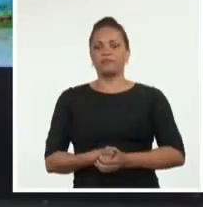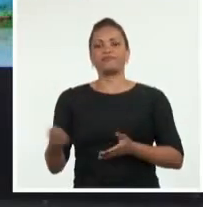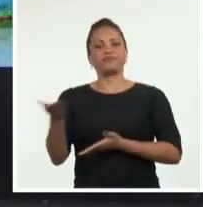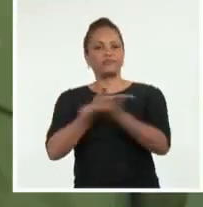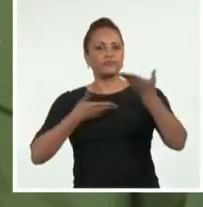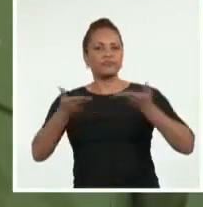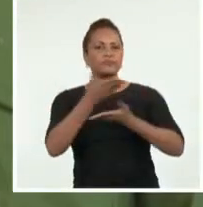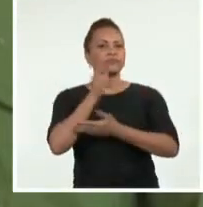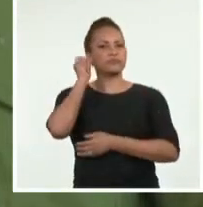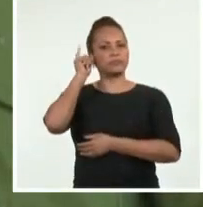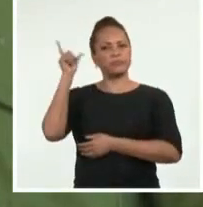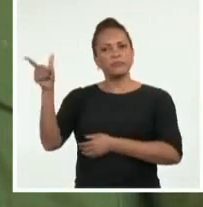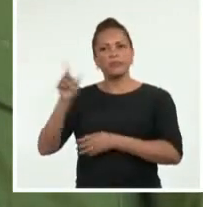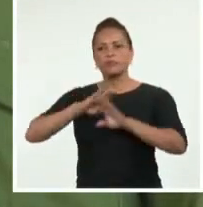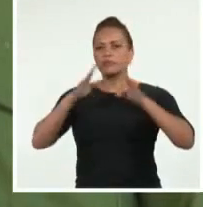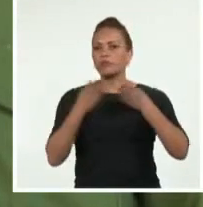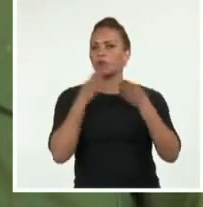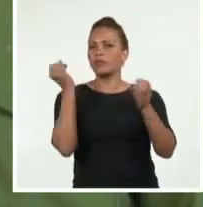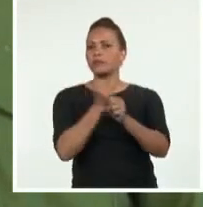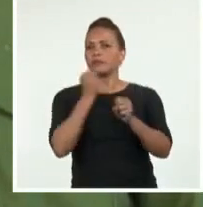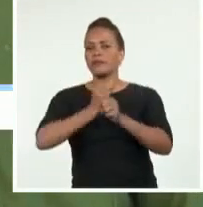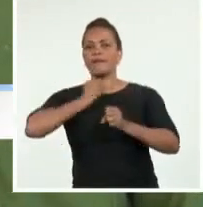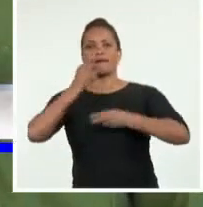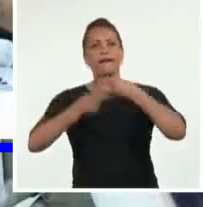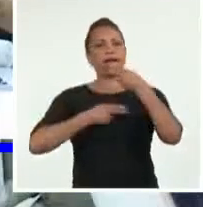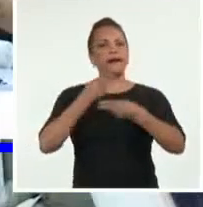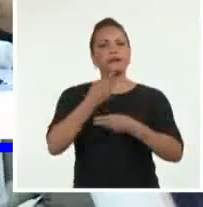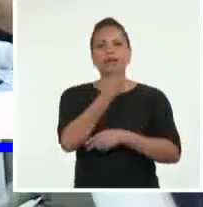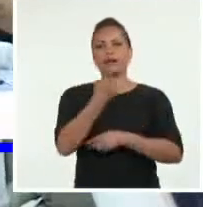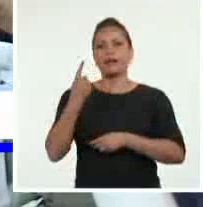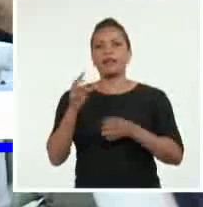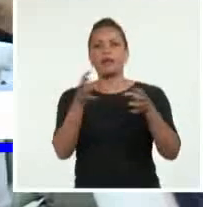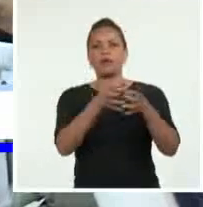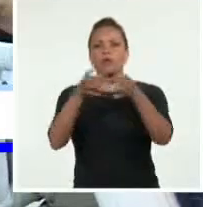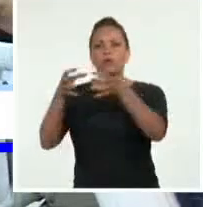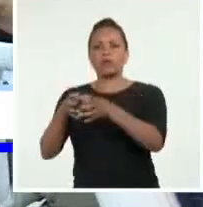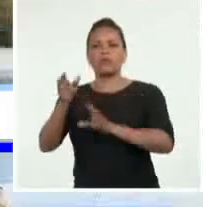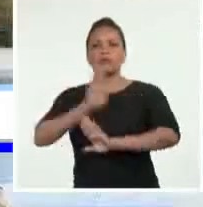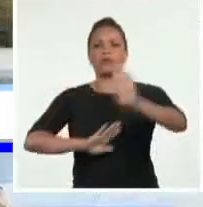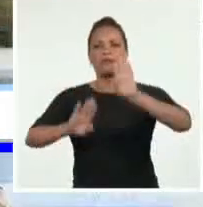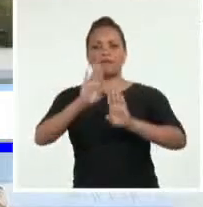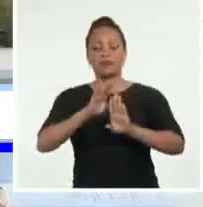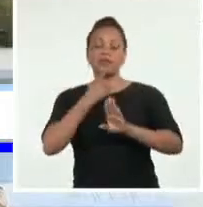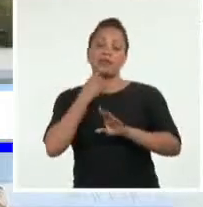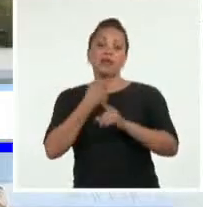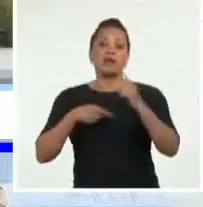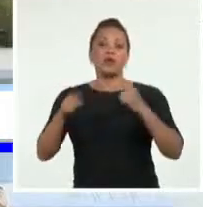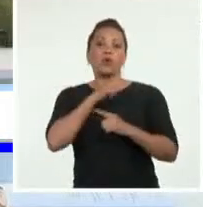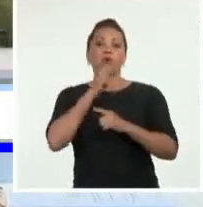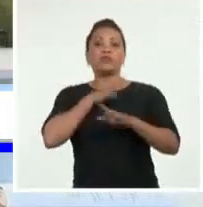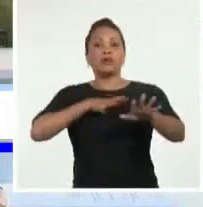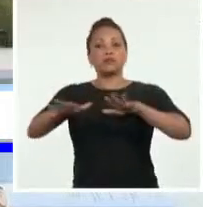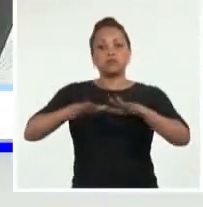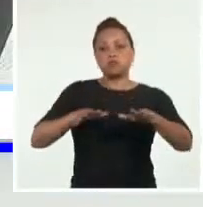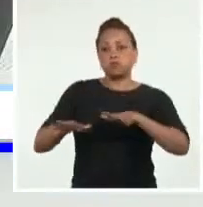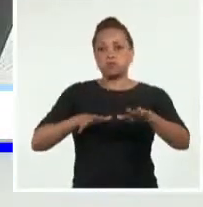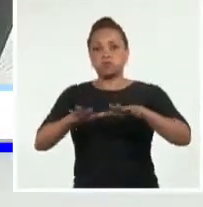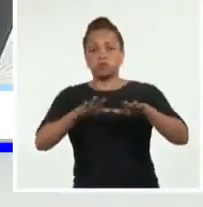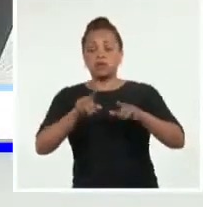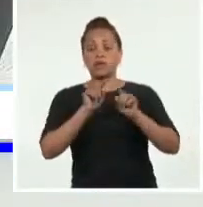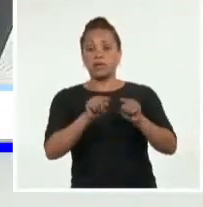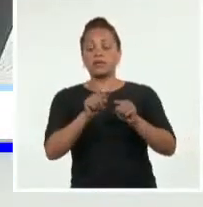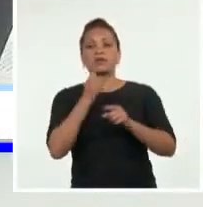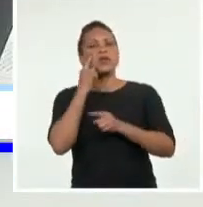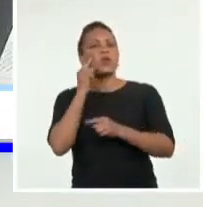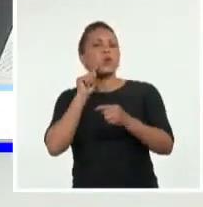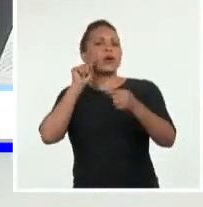Intercambiar experiencias acerca del trabajo que realiza cada órgano de la defensa civil en todo el país ante la ocurrencia de eventos telúricos es